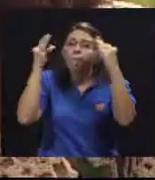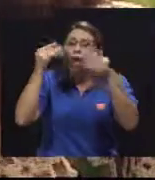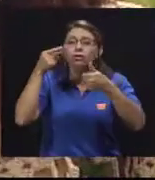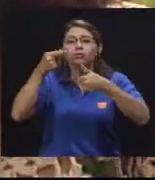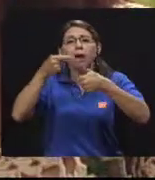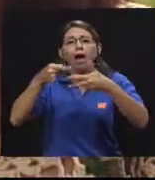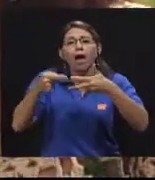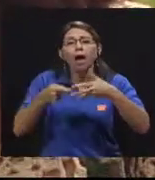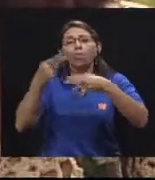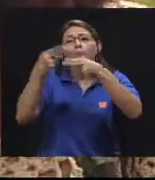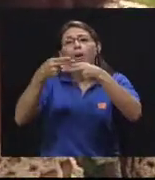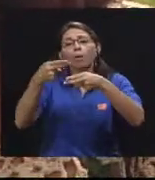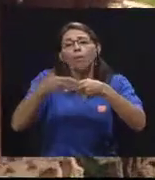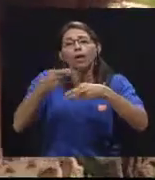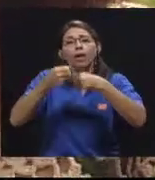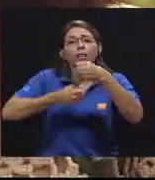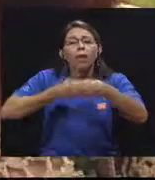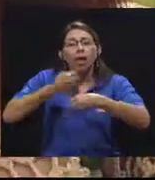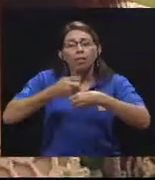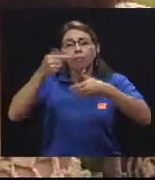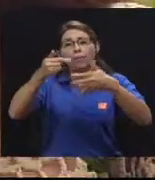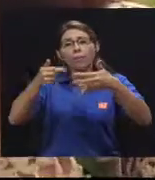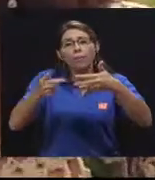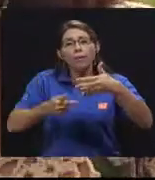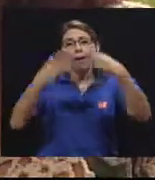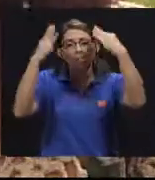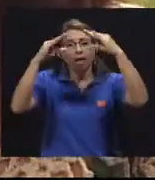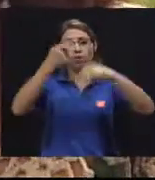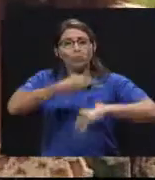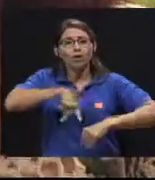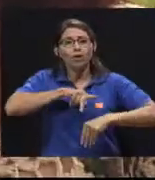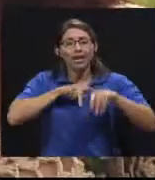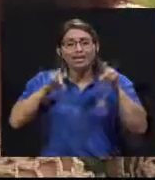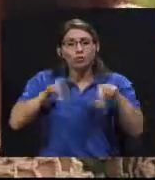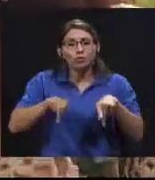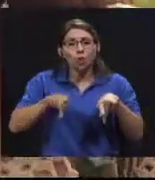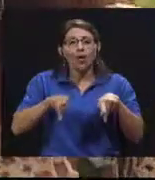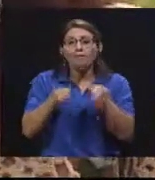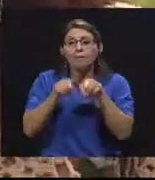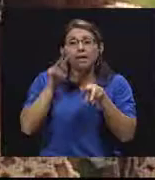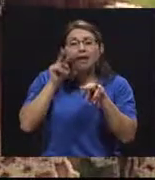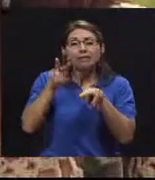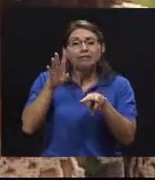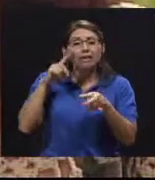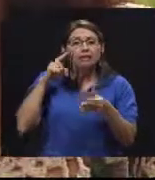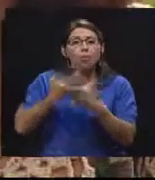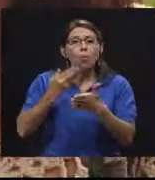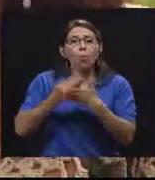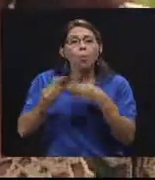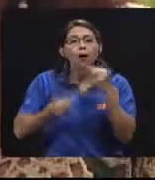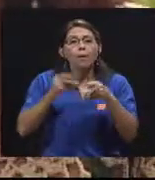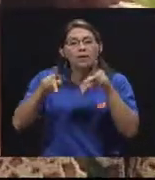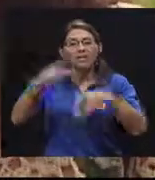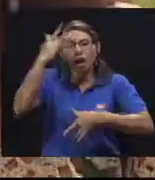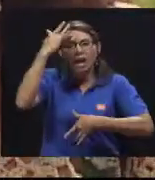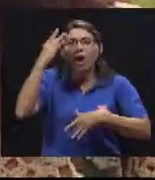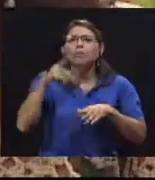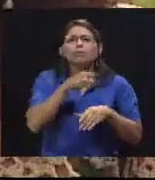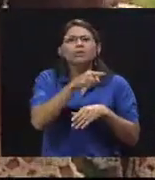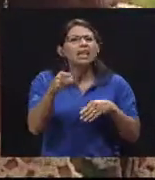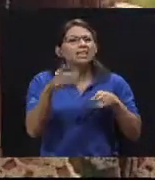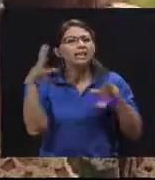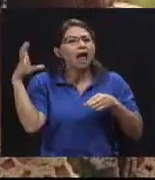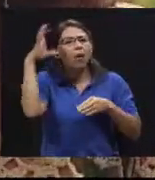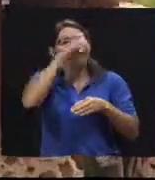datos personales de la persona y demás y incluso verificar qué es lo que tiene el paciente. ¿Cómo se dan cuenta ustedes que realmente es una urgencia o una